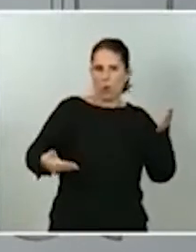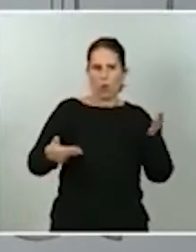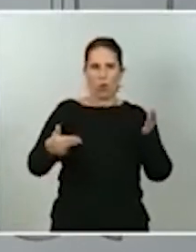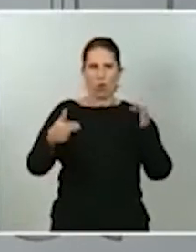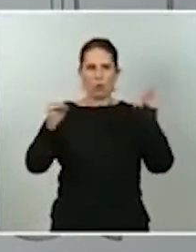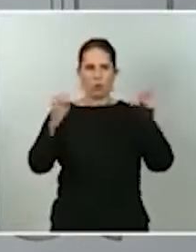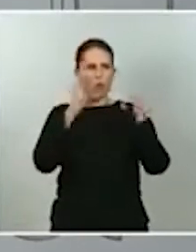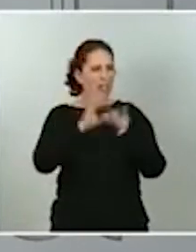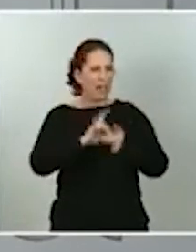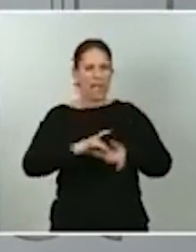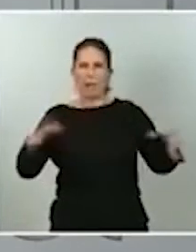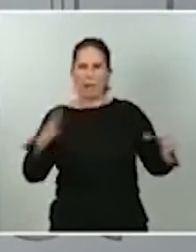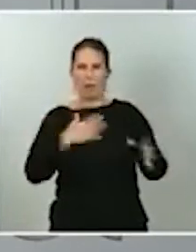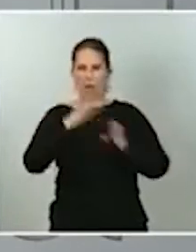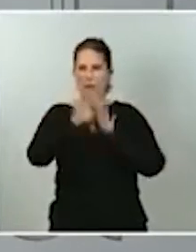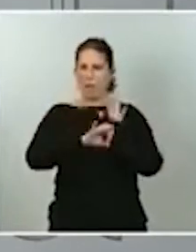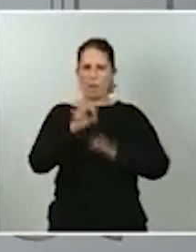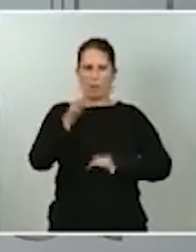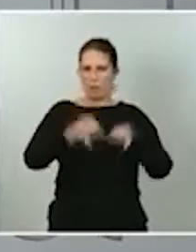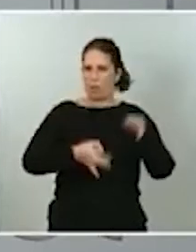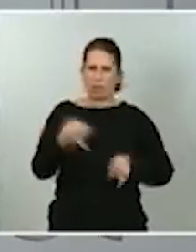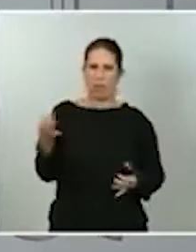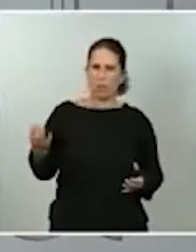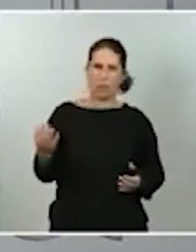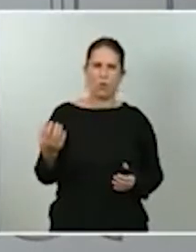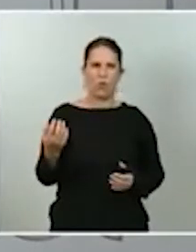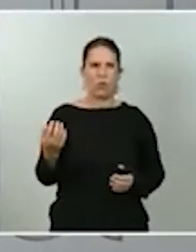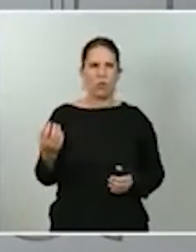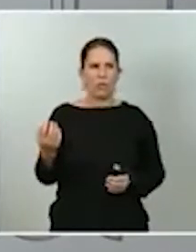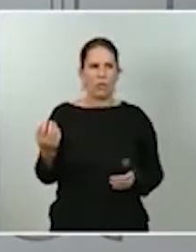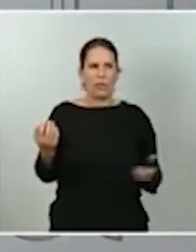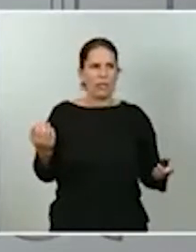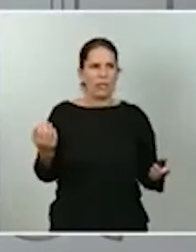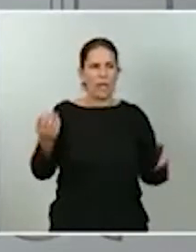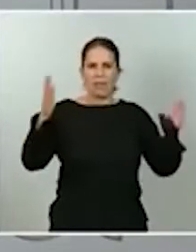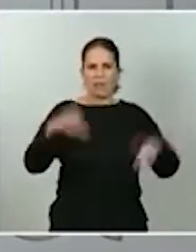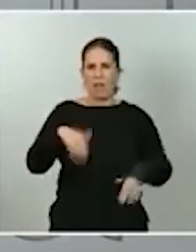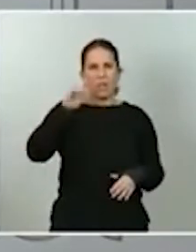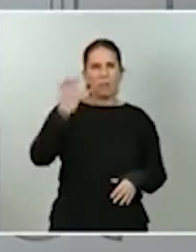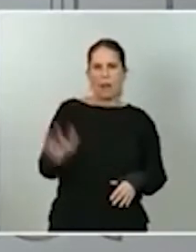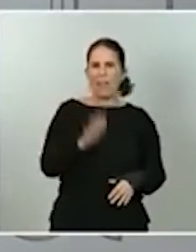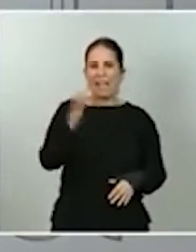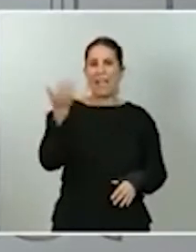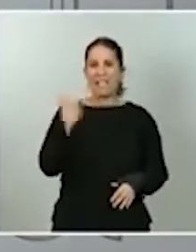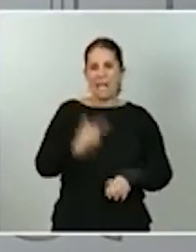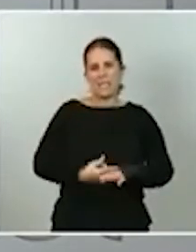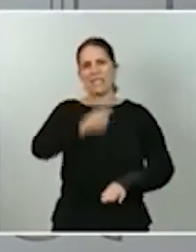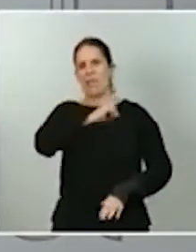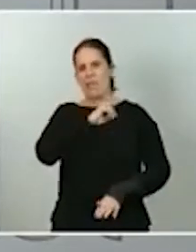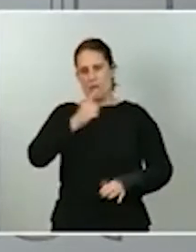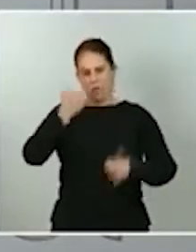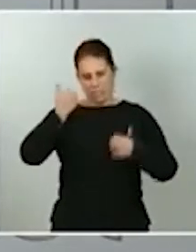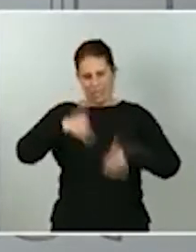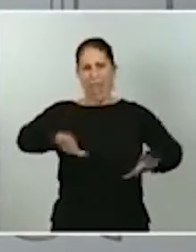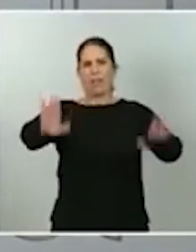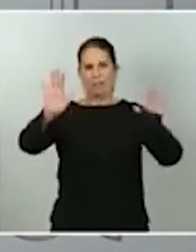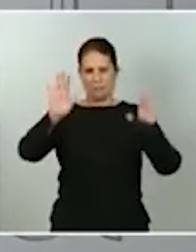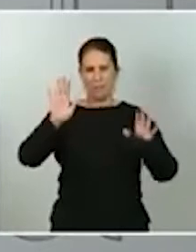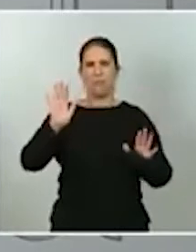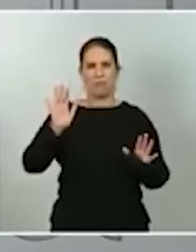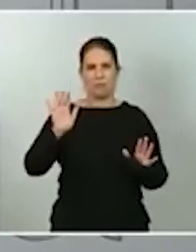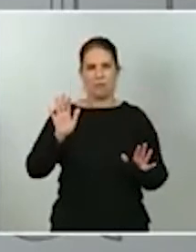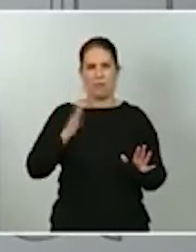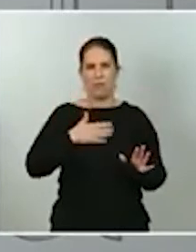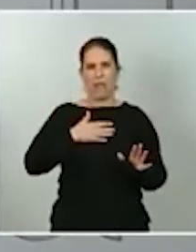ordenamiento jurídico y que nos parece que ya se ha excedido con crece la duración del mandato del Consejo General,